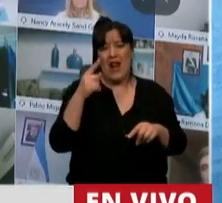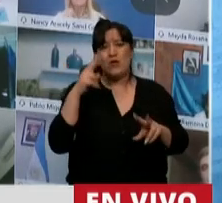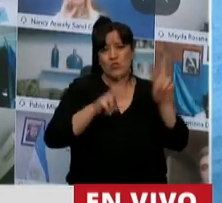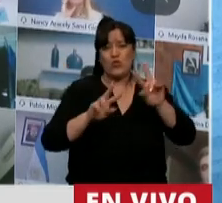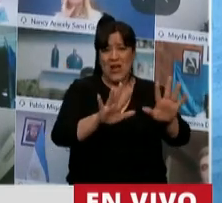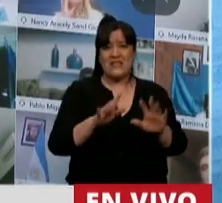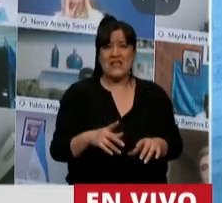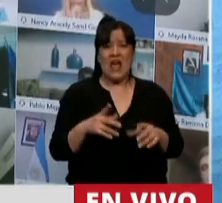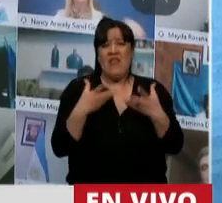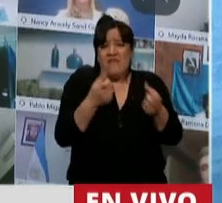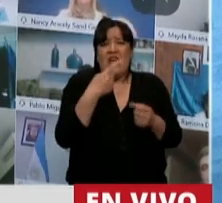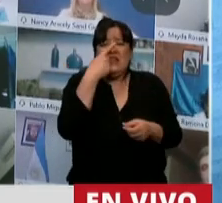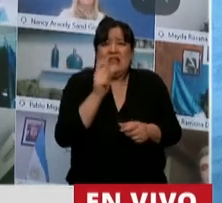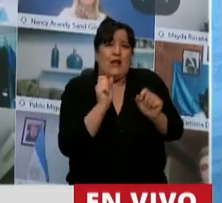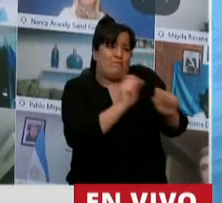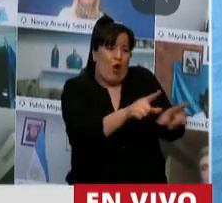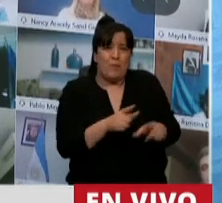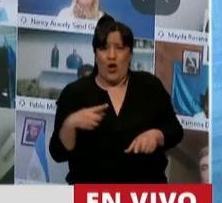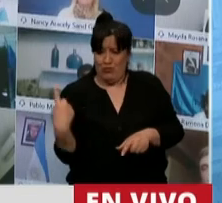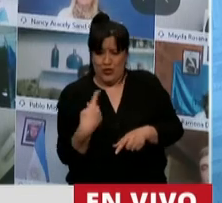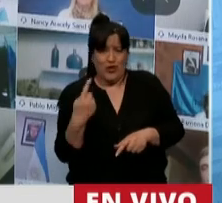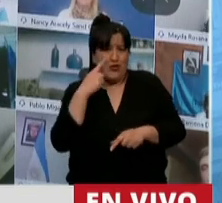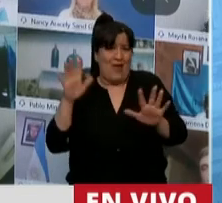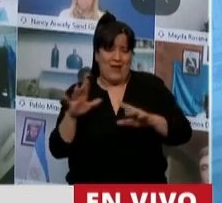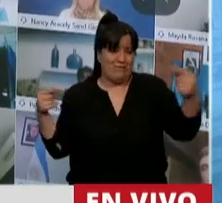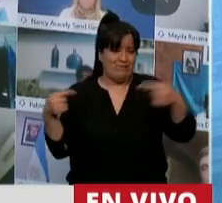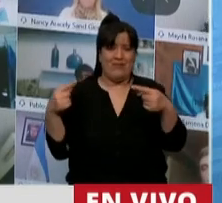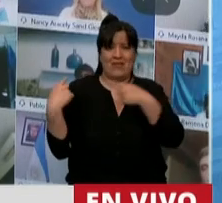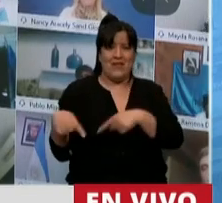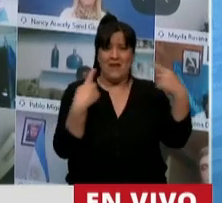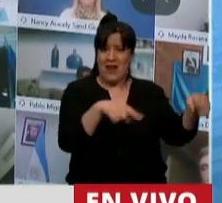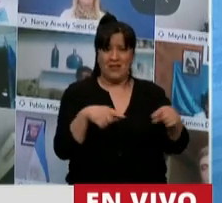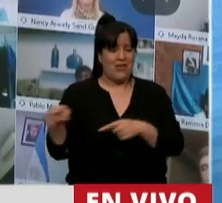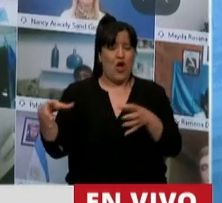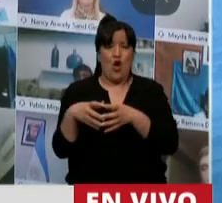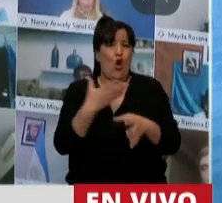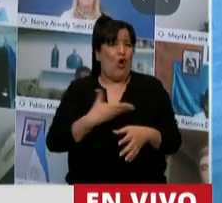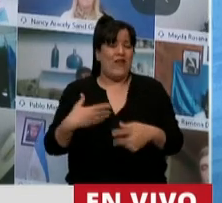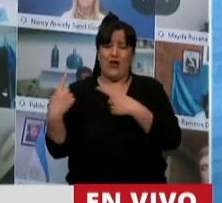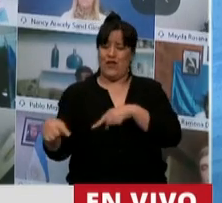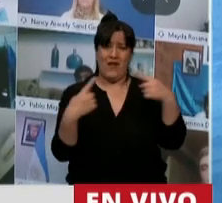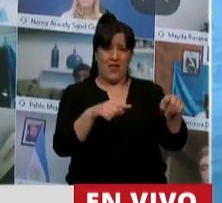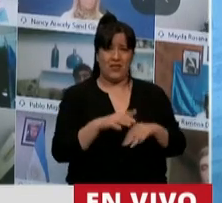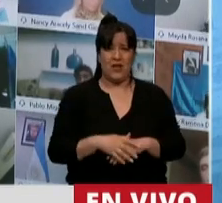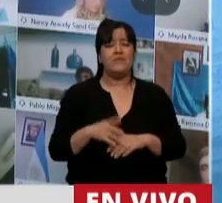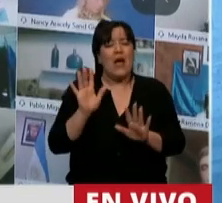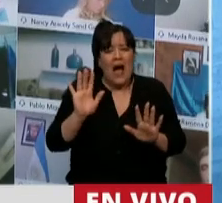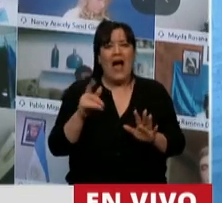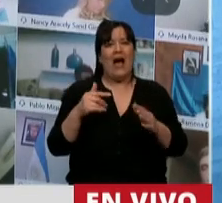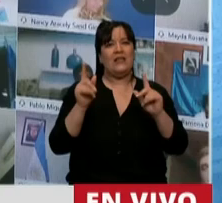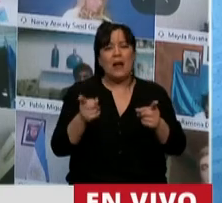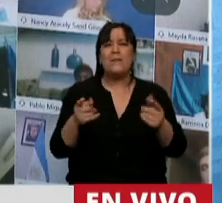defender intereses que, por supuesto, no son los que tenemos nosotros como objetivo de gobierno. Así que, nada, presidente,